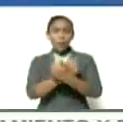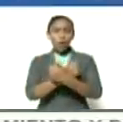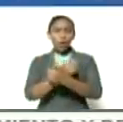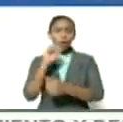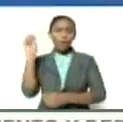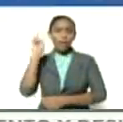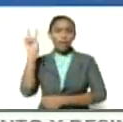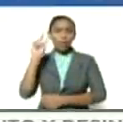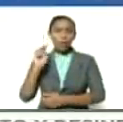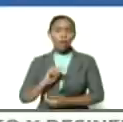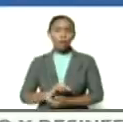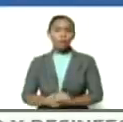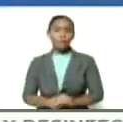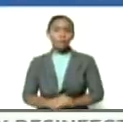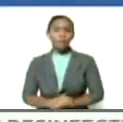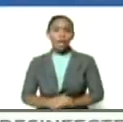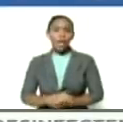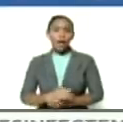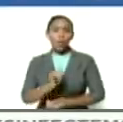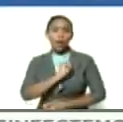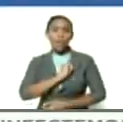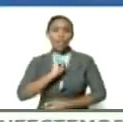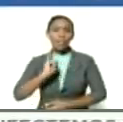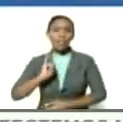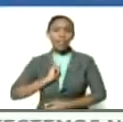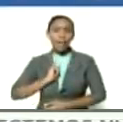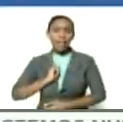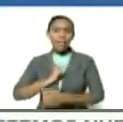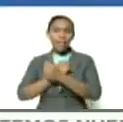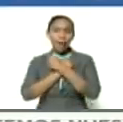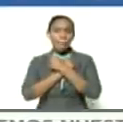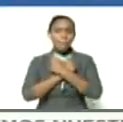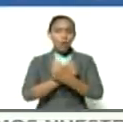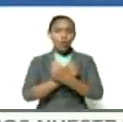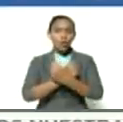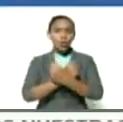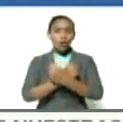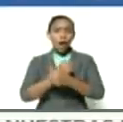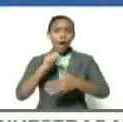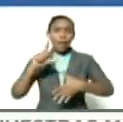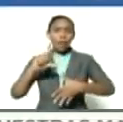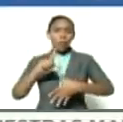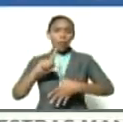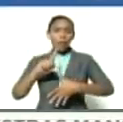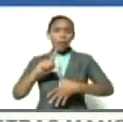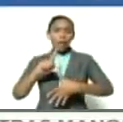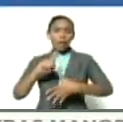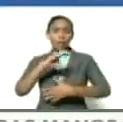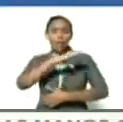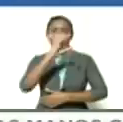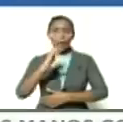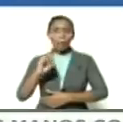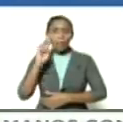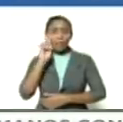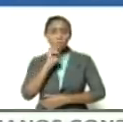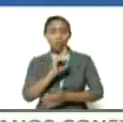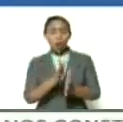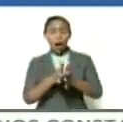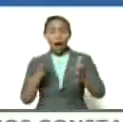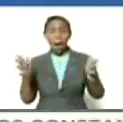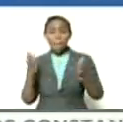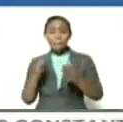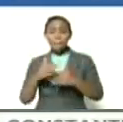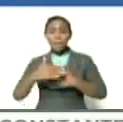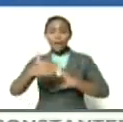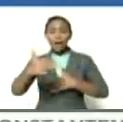una identidad de amor latinoamericana caribeña de visión amplia bolivariana